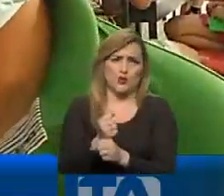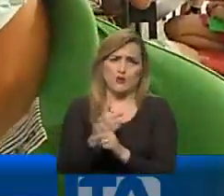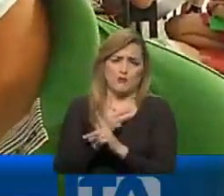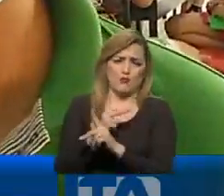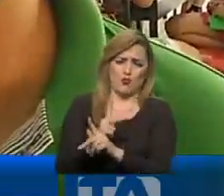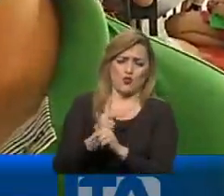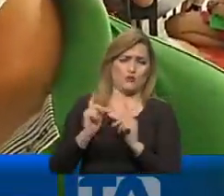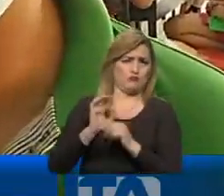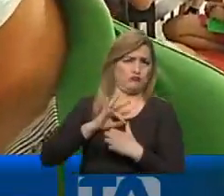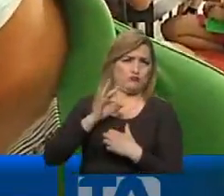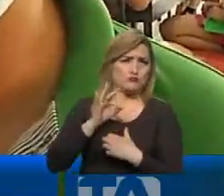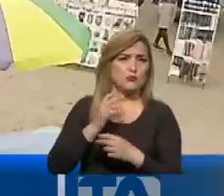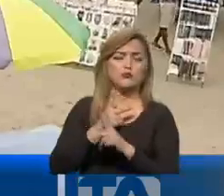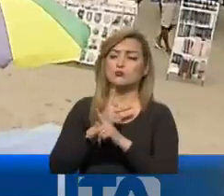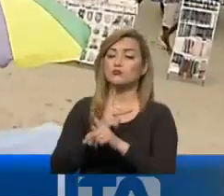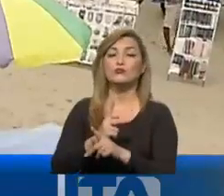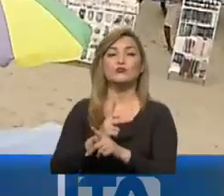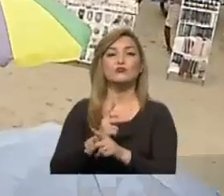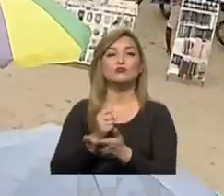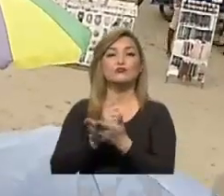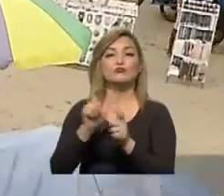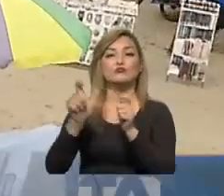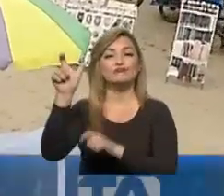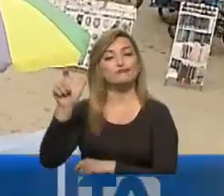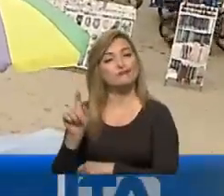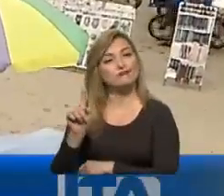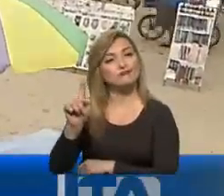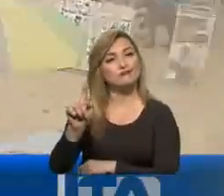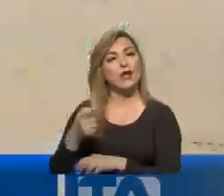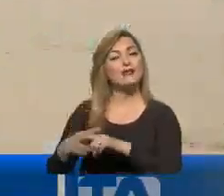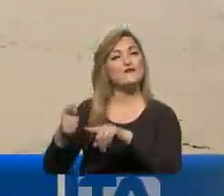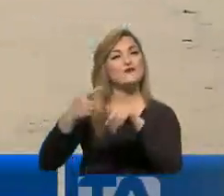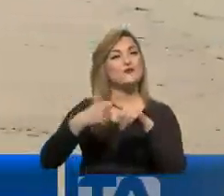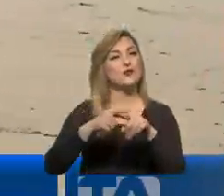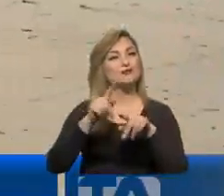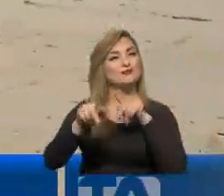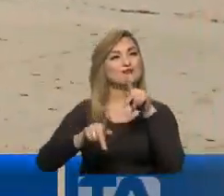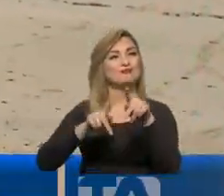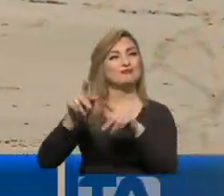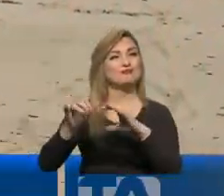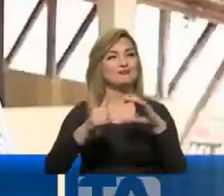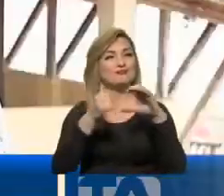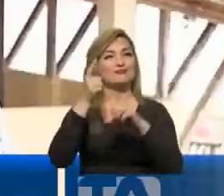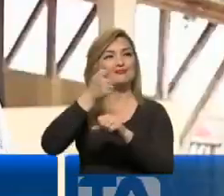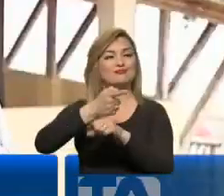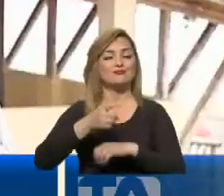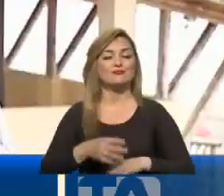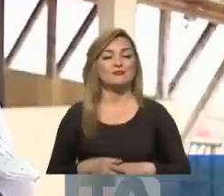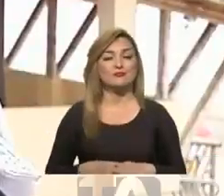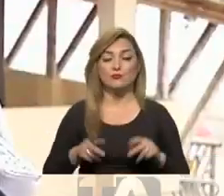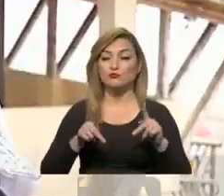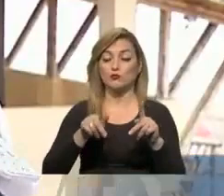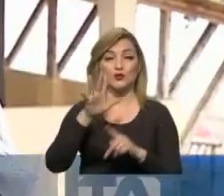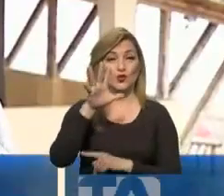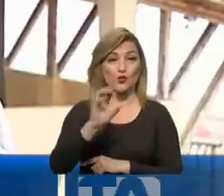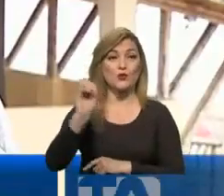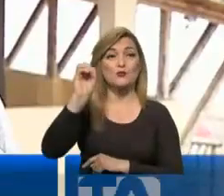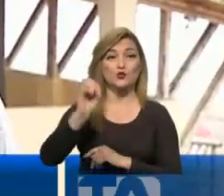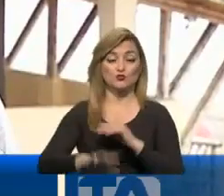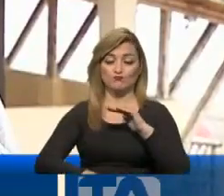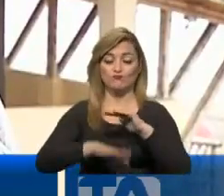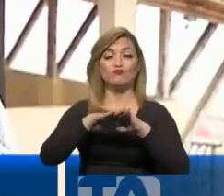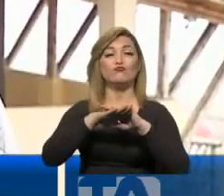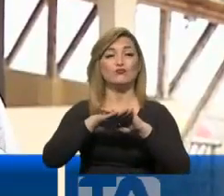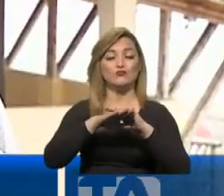estamos aquí para servirle a todos los clientes. Para el resto de balnearios de San Delena también hay disposiciones. Se permite el 50% del